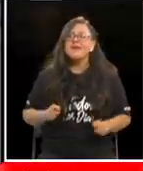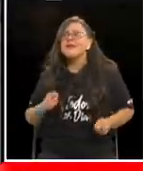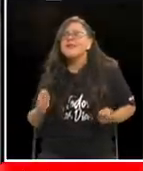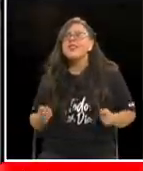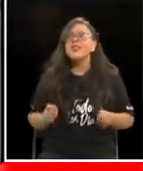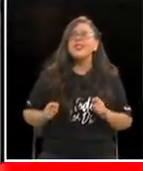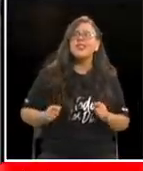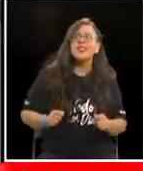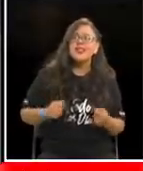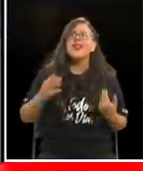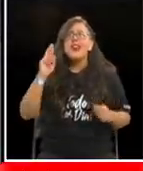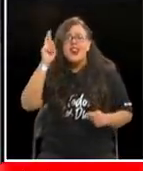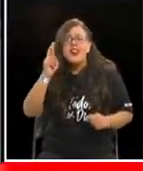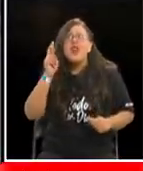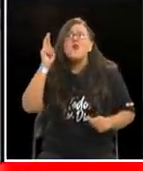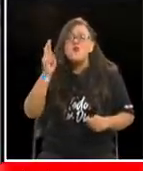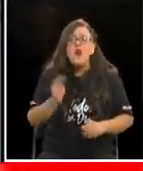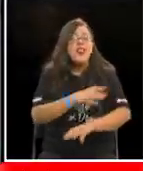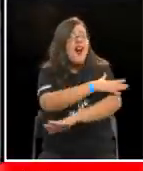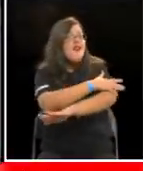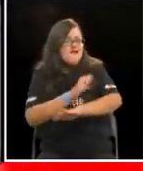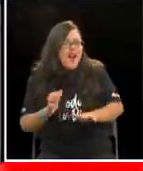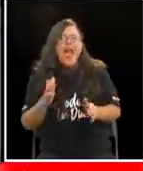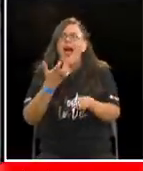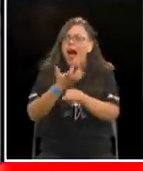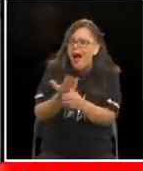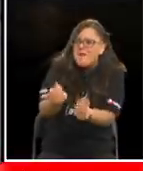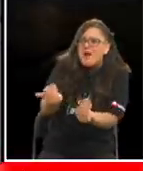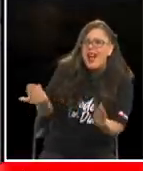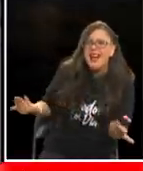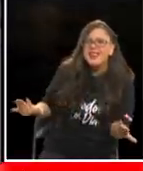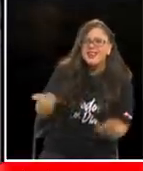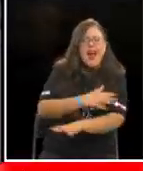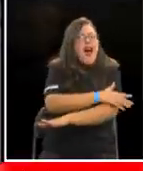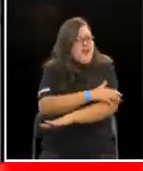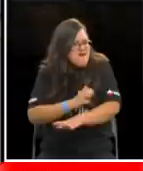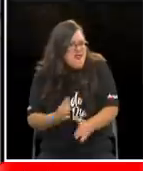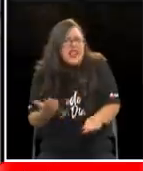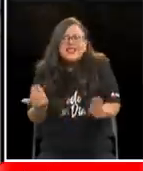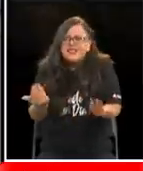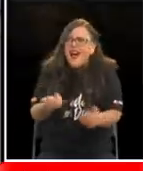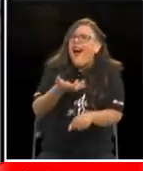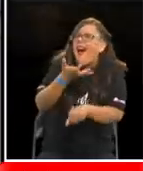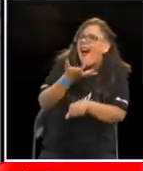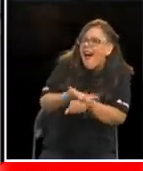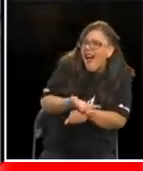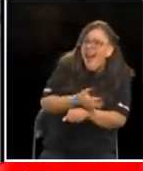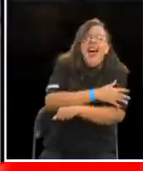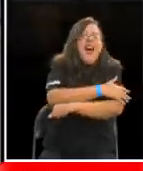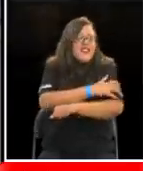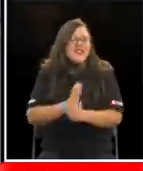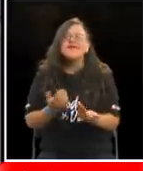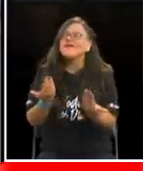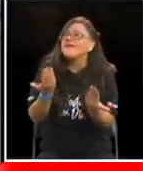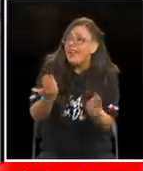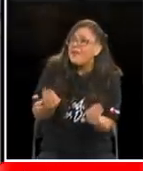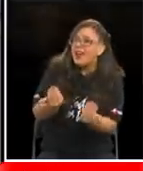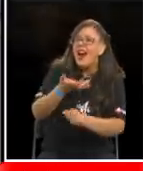Recuerda que donde hay fe, hay esperanza Que donde hay fe, hay esperanza Que donde hay fe